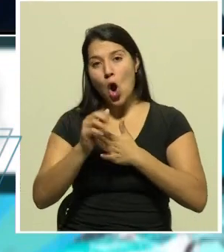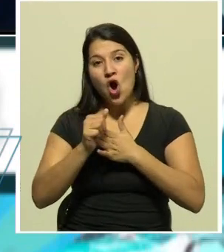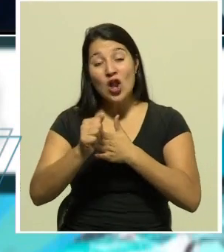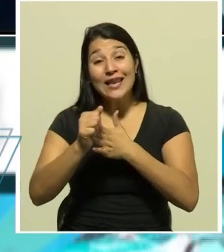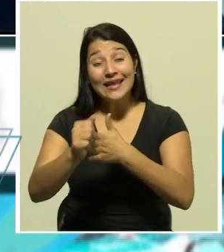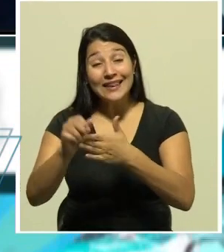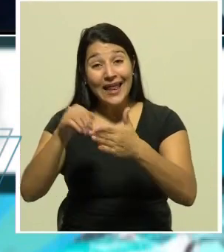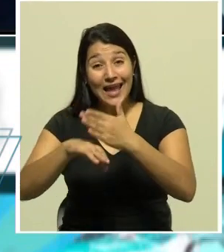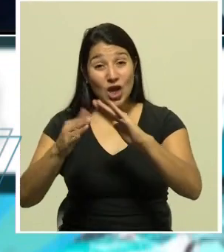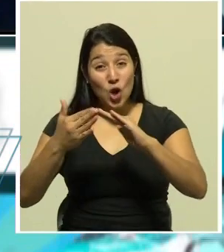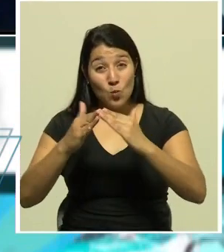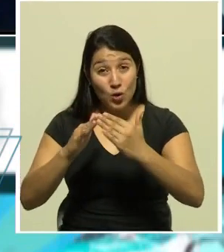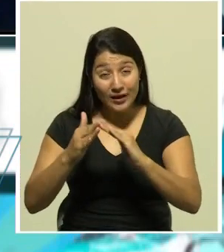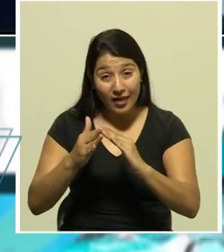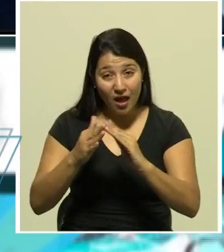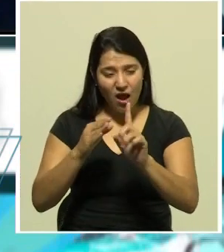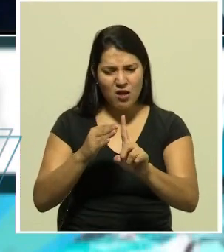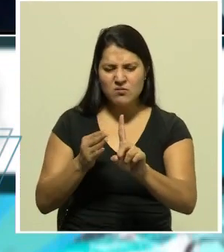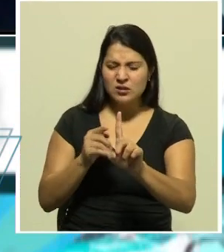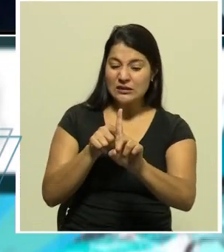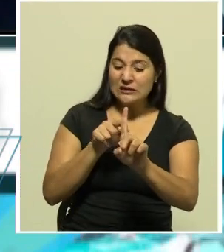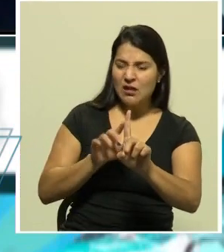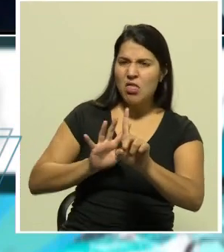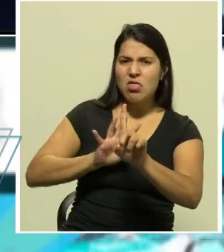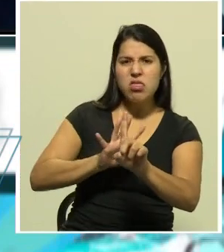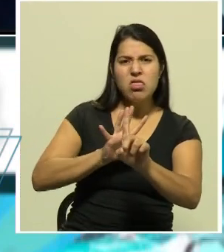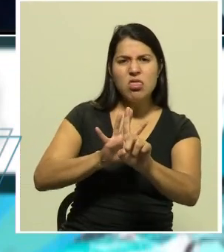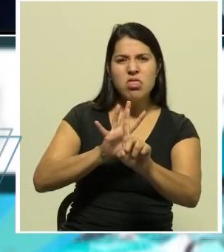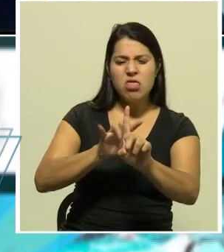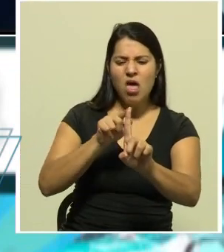a obstaculizar la instalación de un albergue